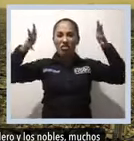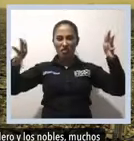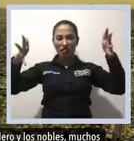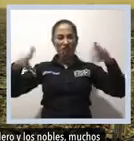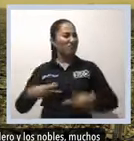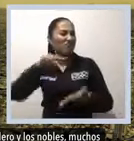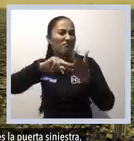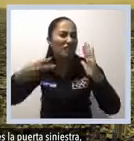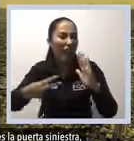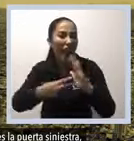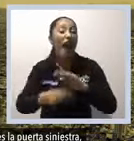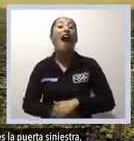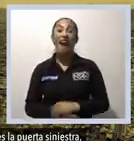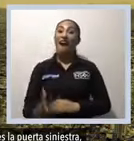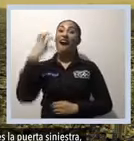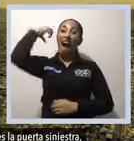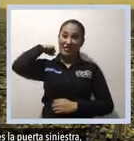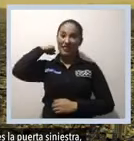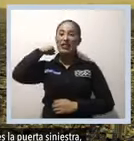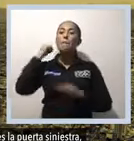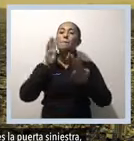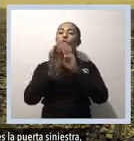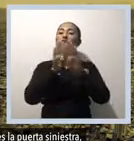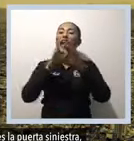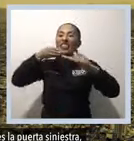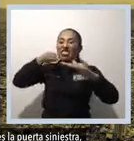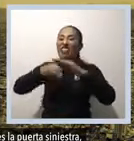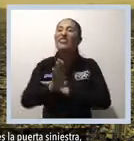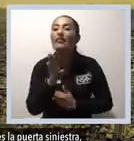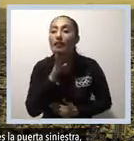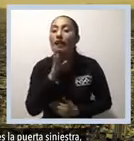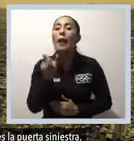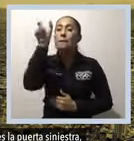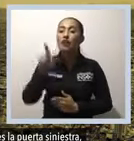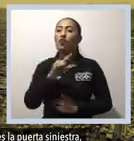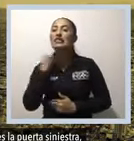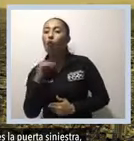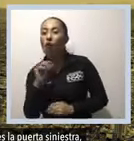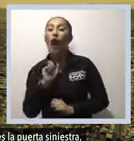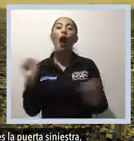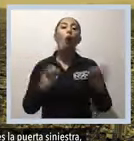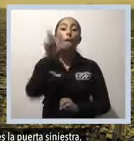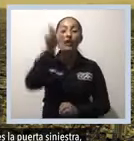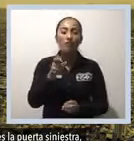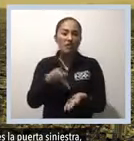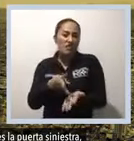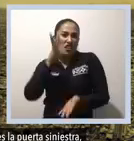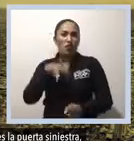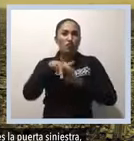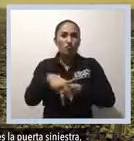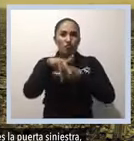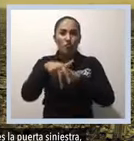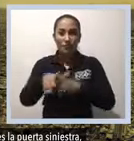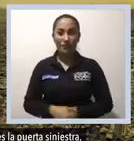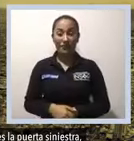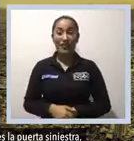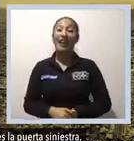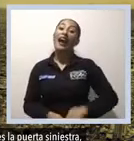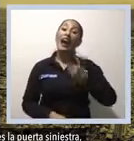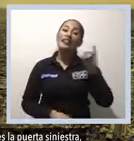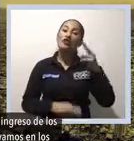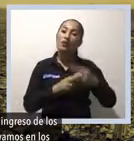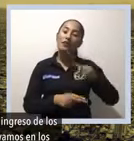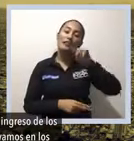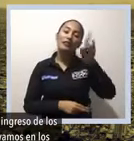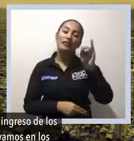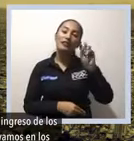de ellos entraban a caballo. La puerta izquierda, llamada en ese entonces la puerta siniestra, correspondía al ingreso de las mujeres. La puerta